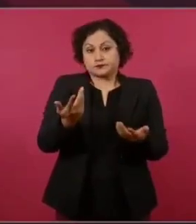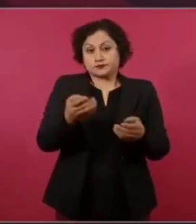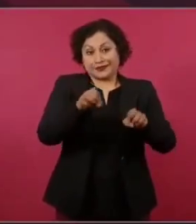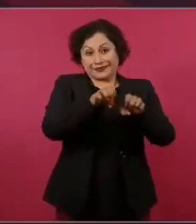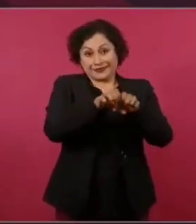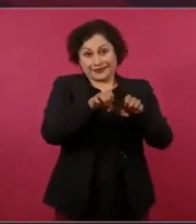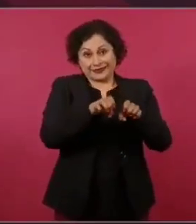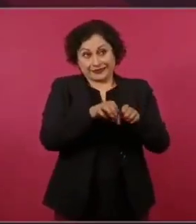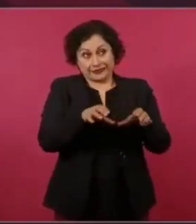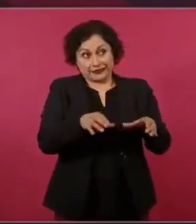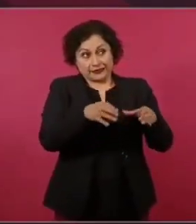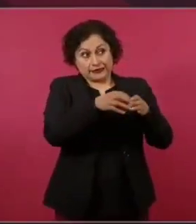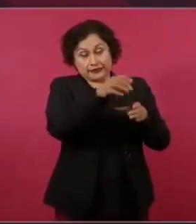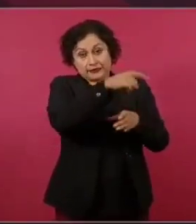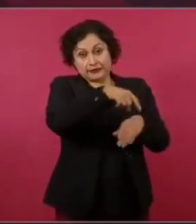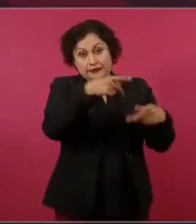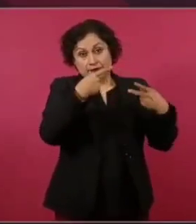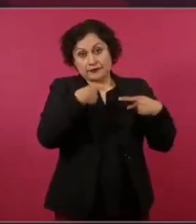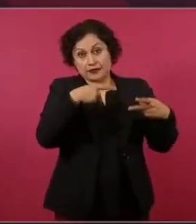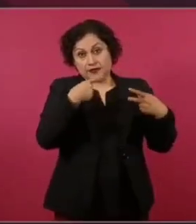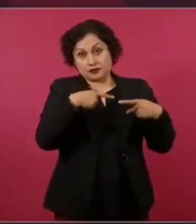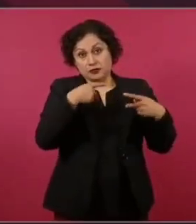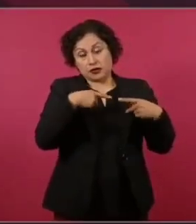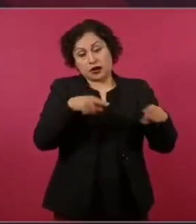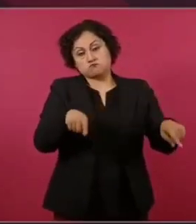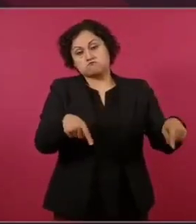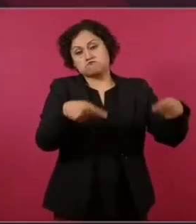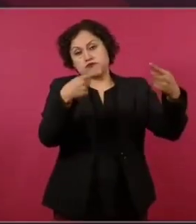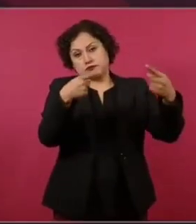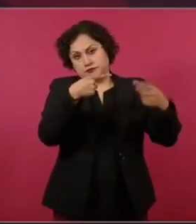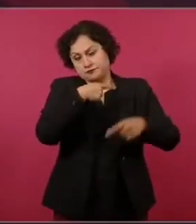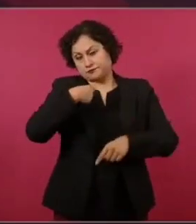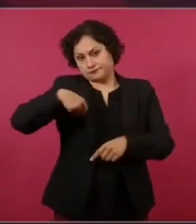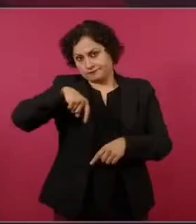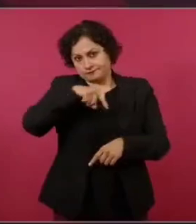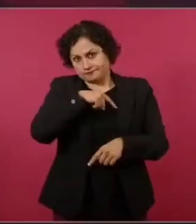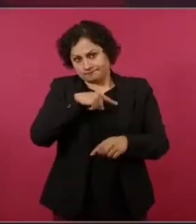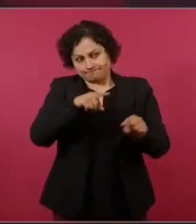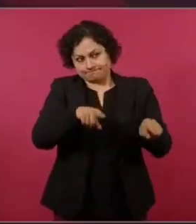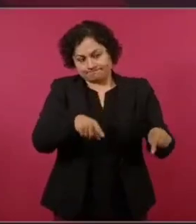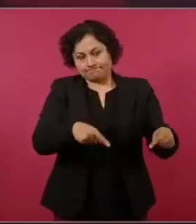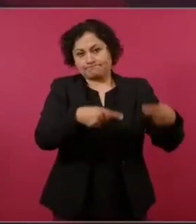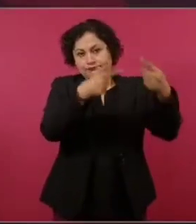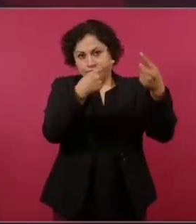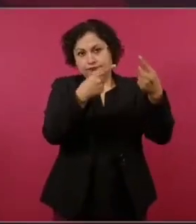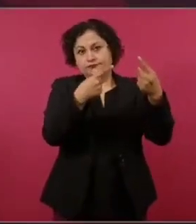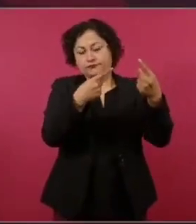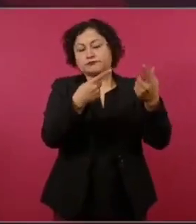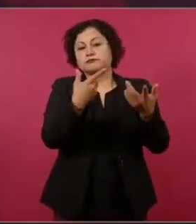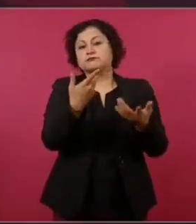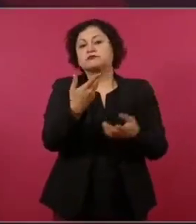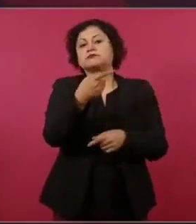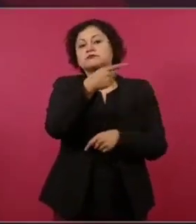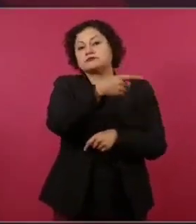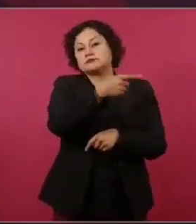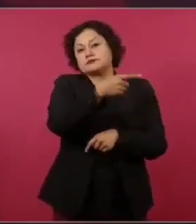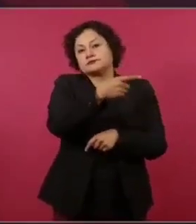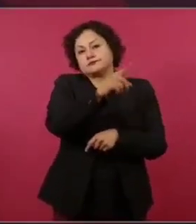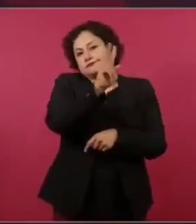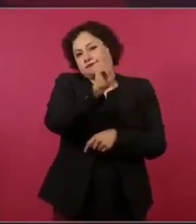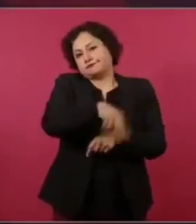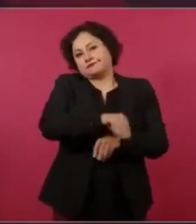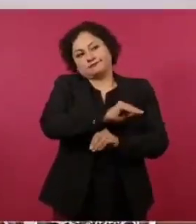que son muy elementales, muy obvios,